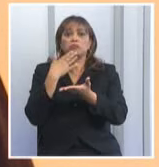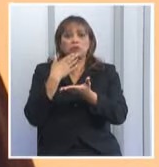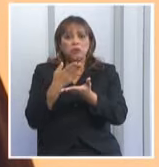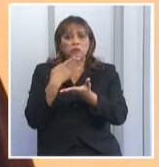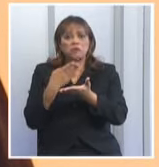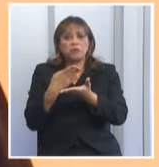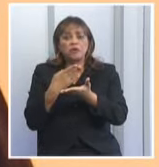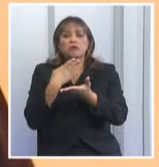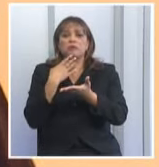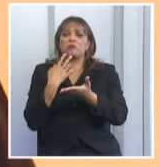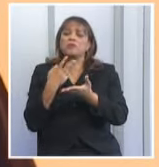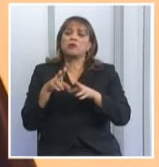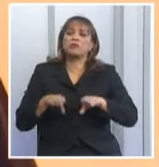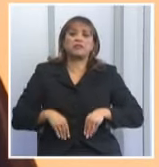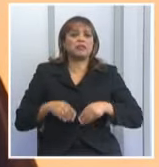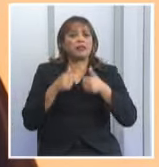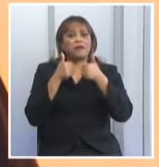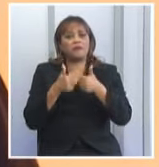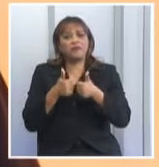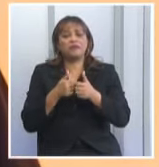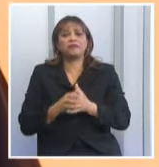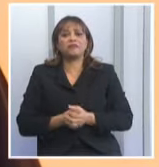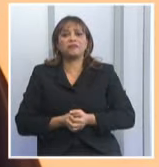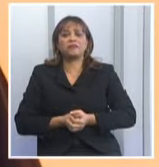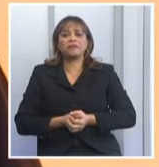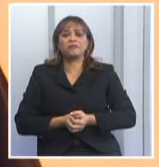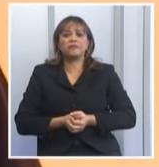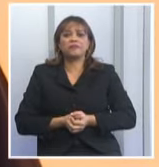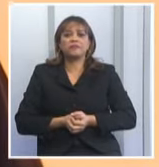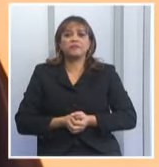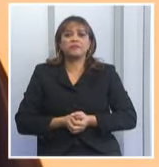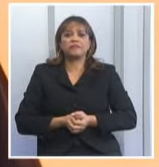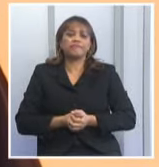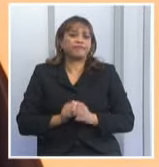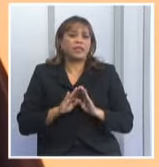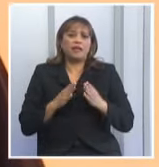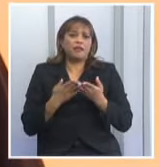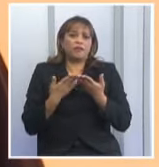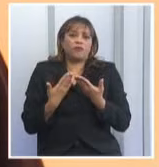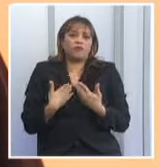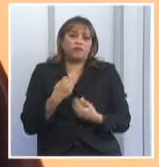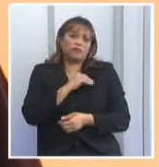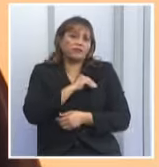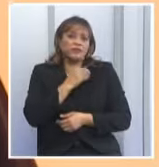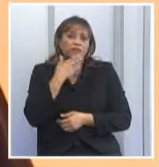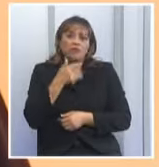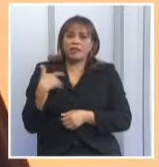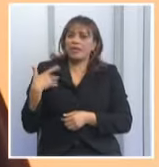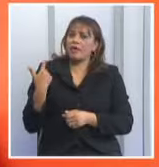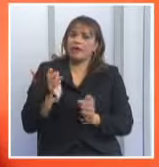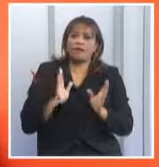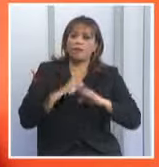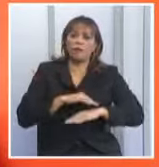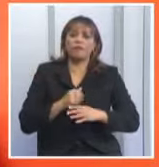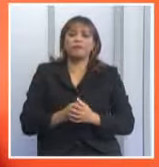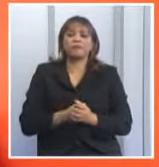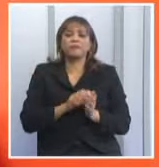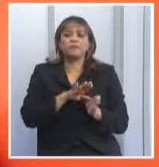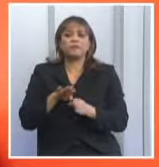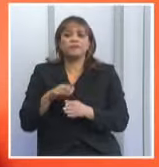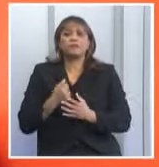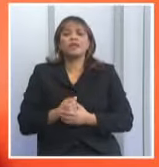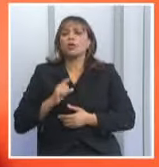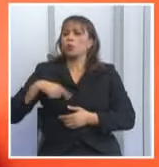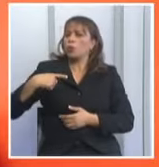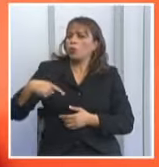la han acogido muy bien aquí, un tremendo amor. De todo, no tengo quejas de esto. Y así empecé a a todos